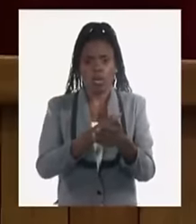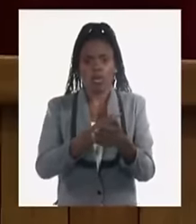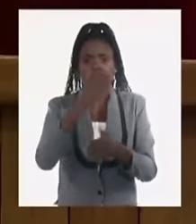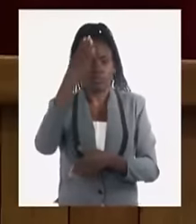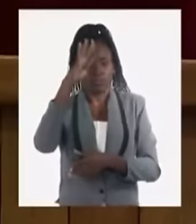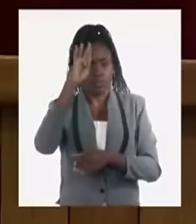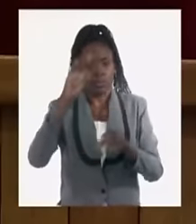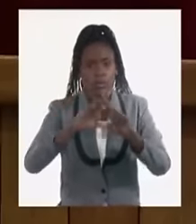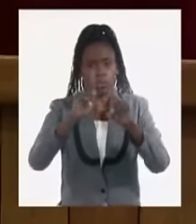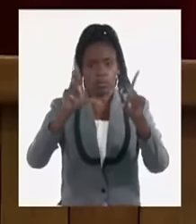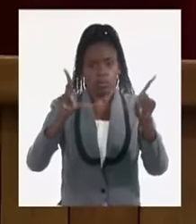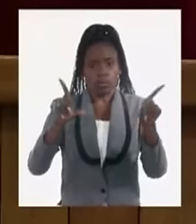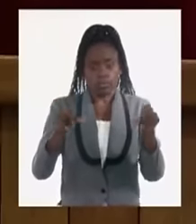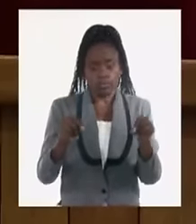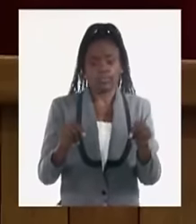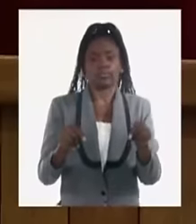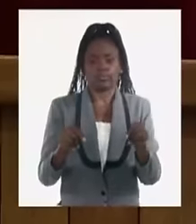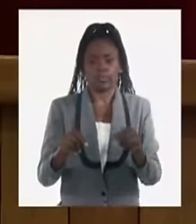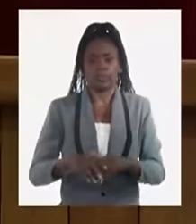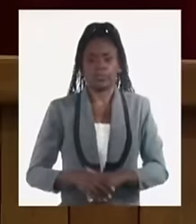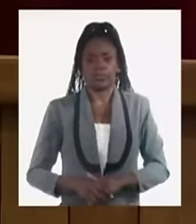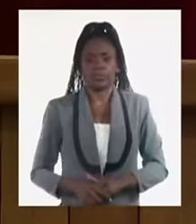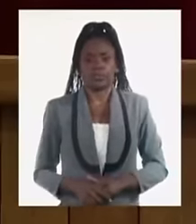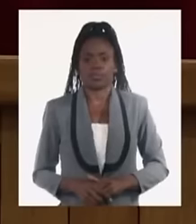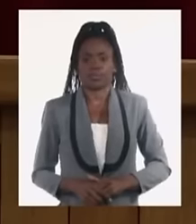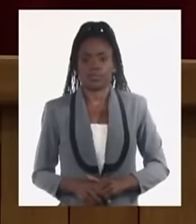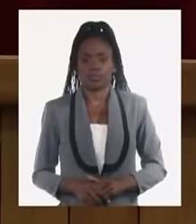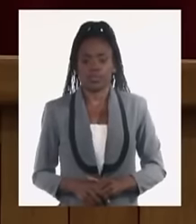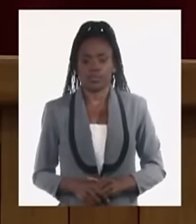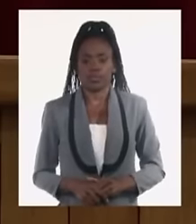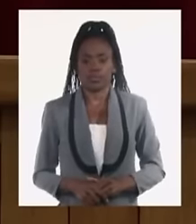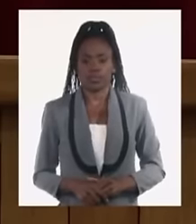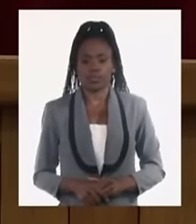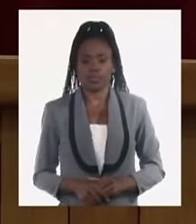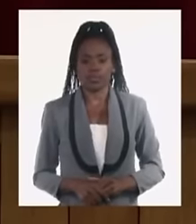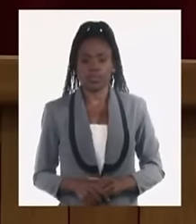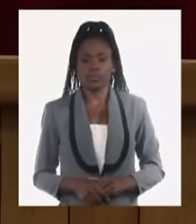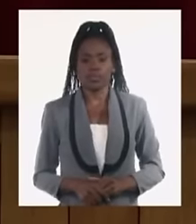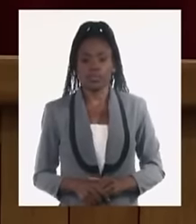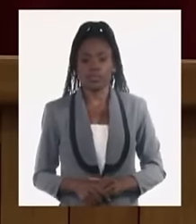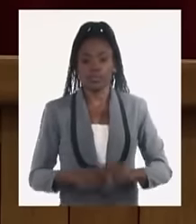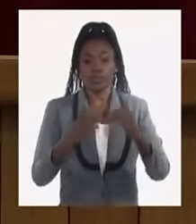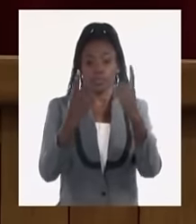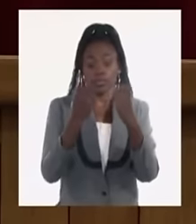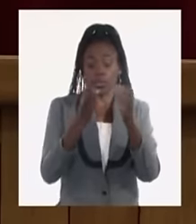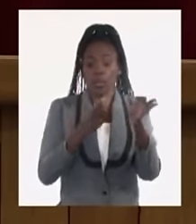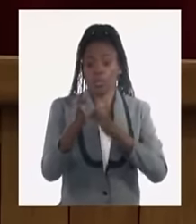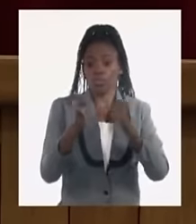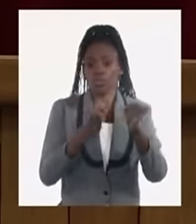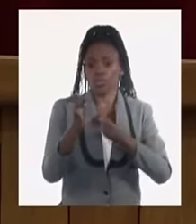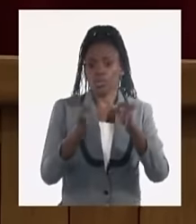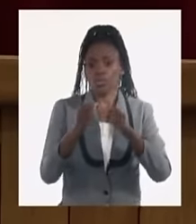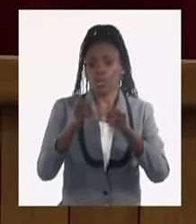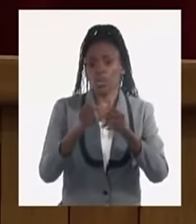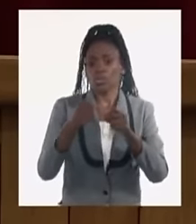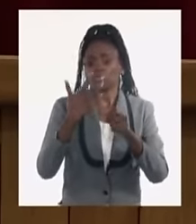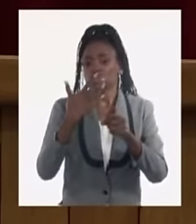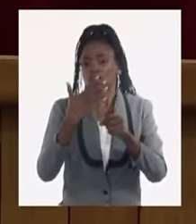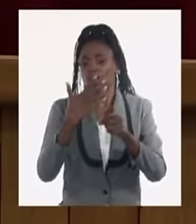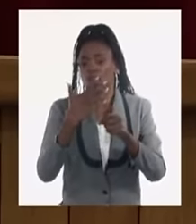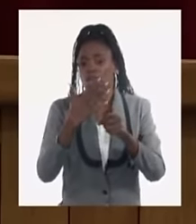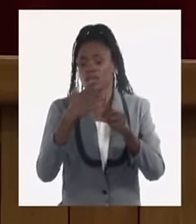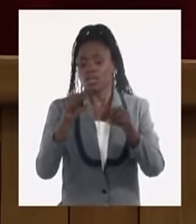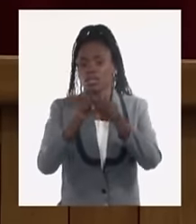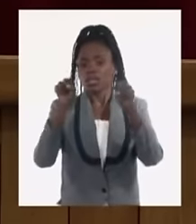grandes insatisfacciones de nuestro pueblo. Insuficiencia en el funcionamiento del sistema de gestión